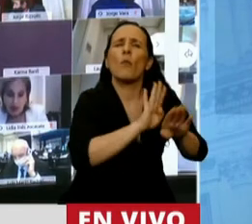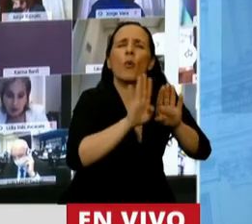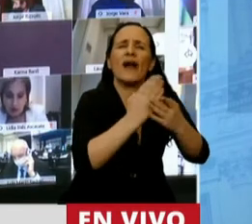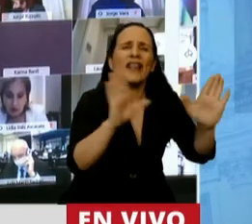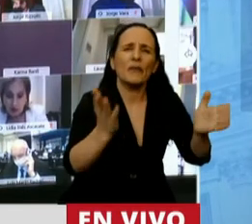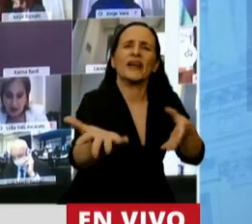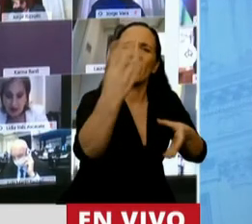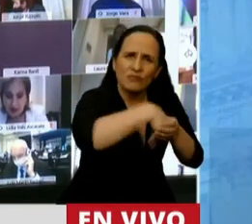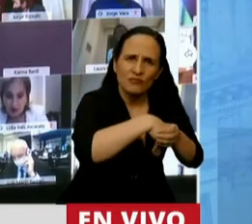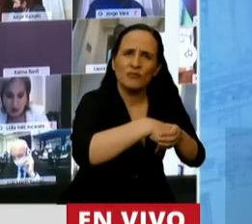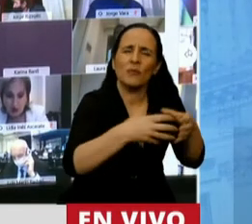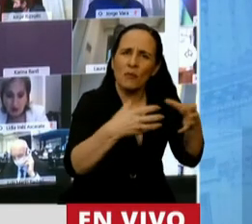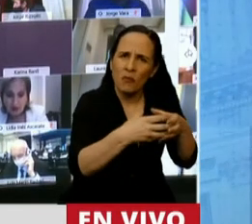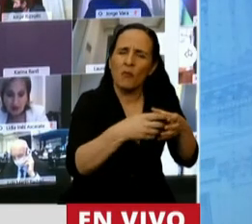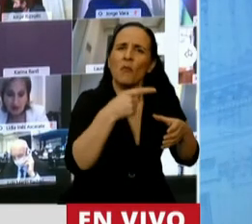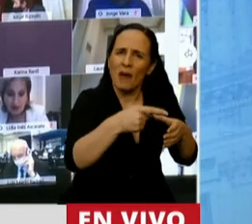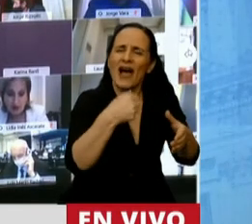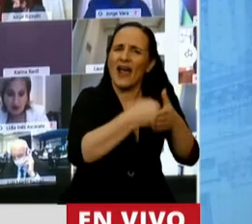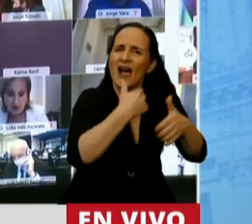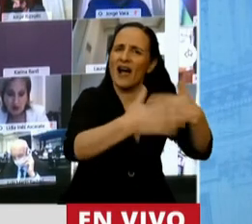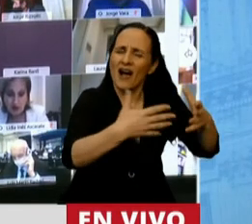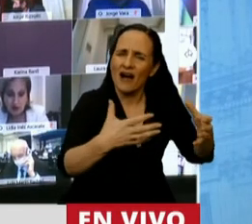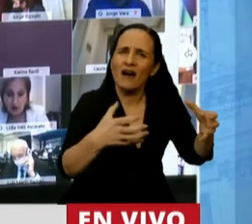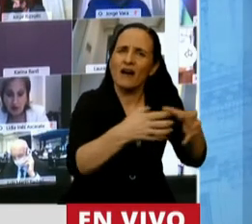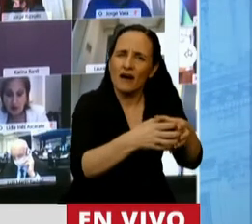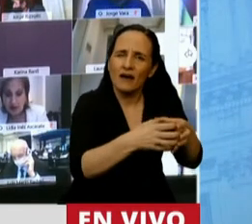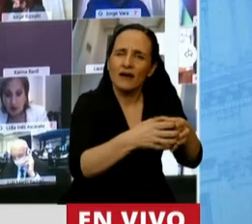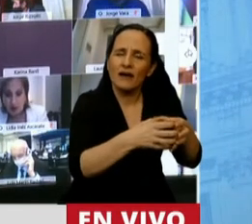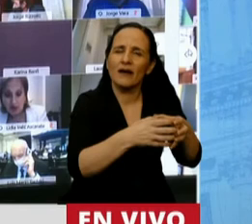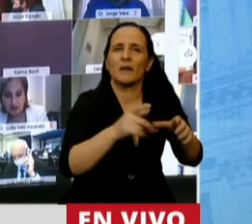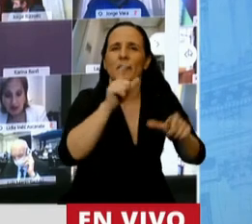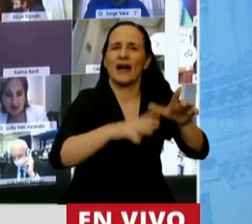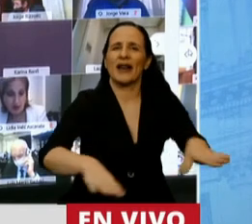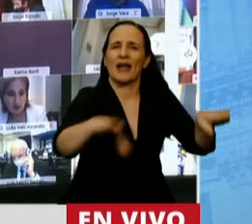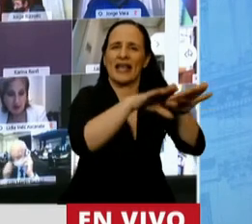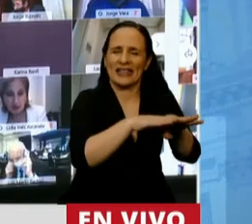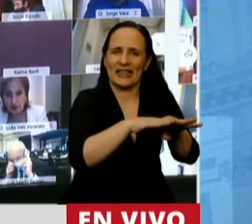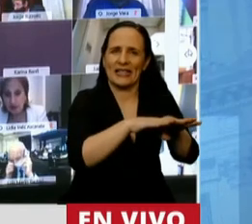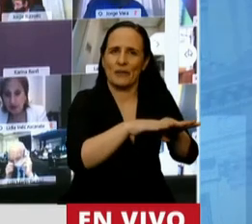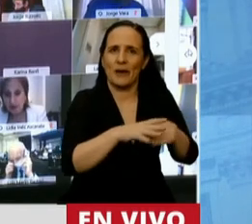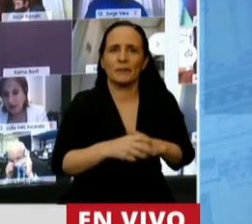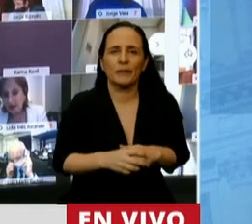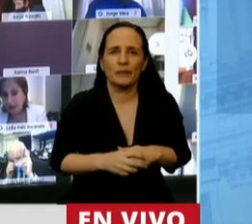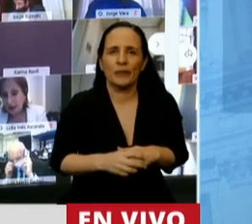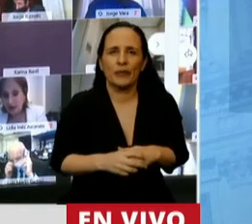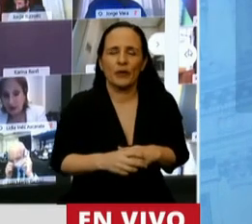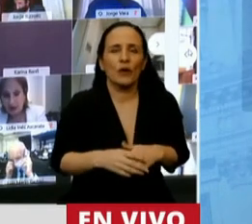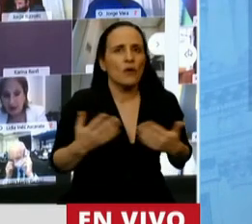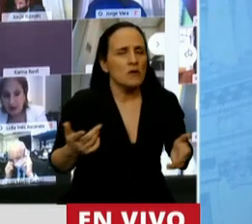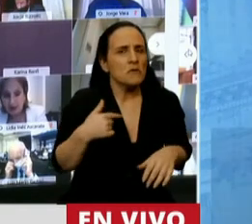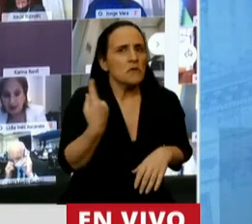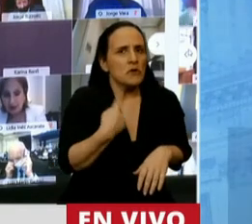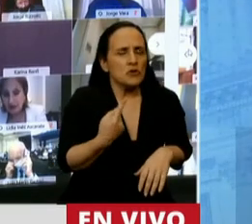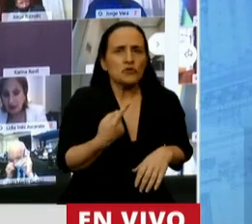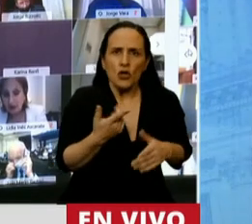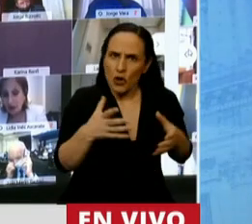construir una santacruce mucho más justa y mucho más equitativa. Nosotros solamente estamos convocando